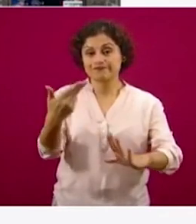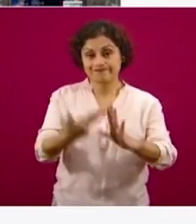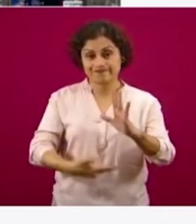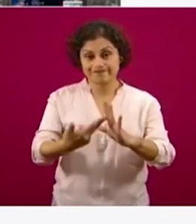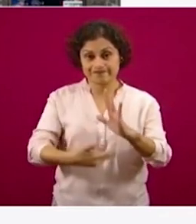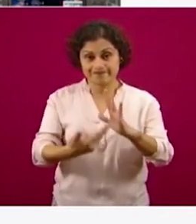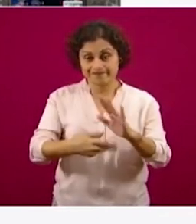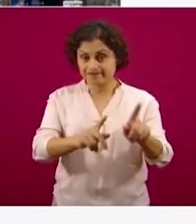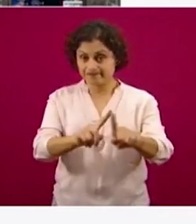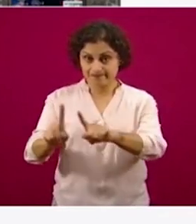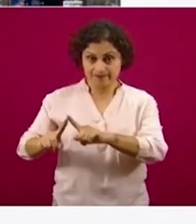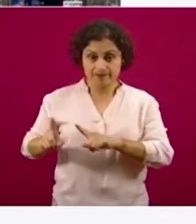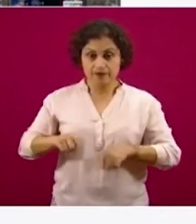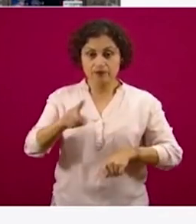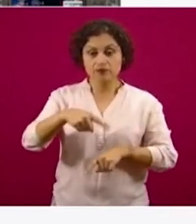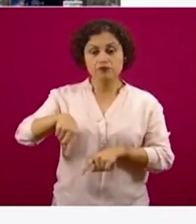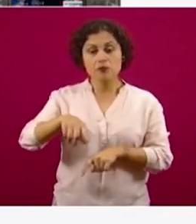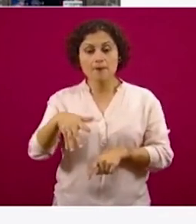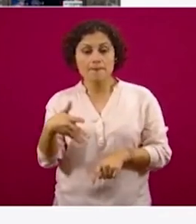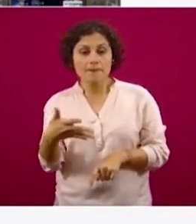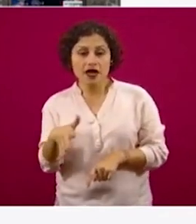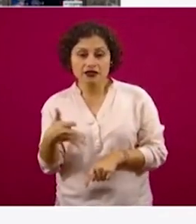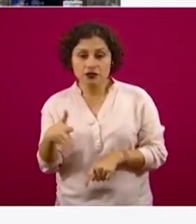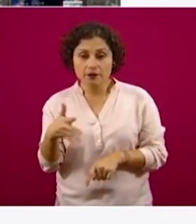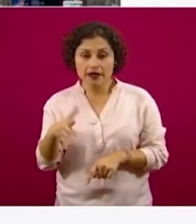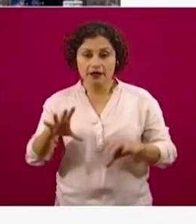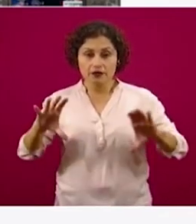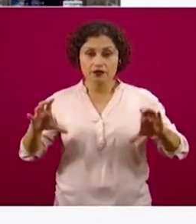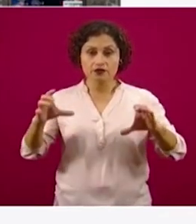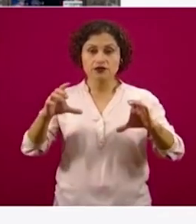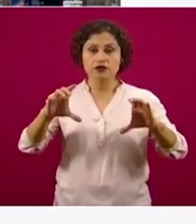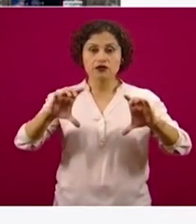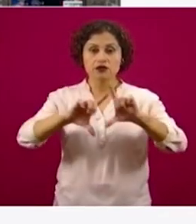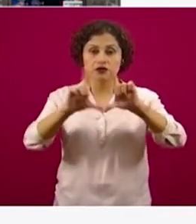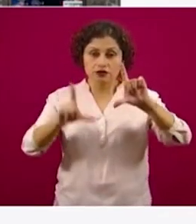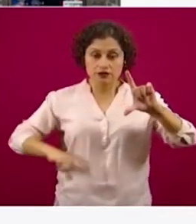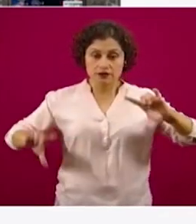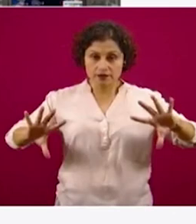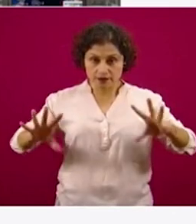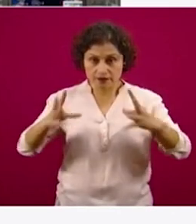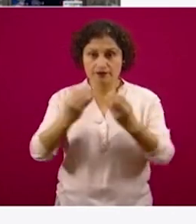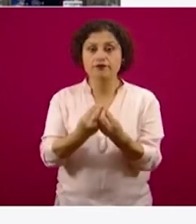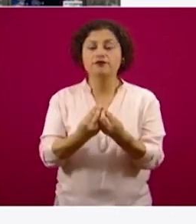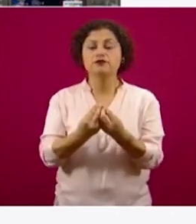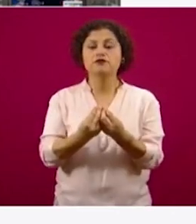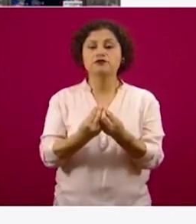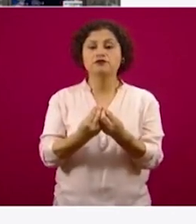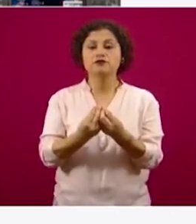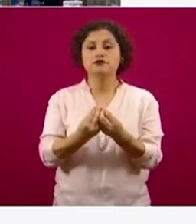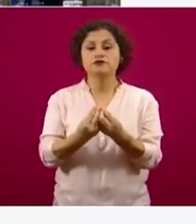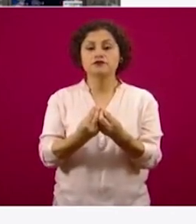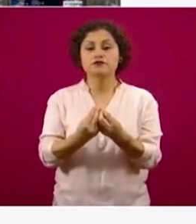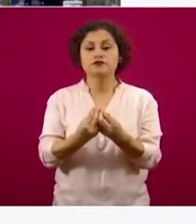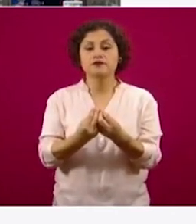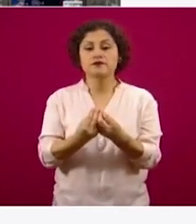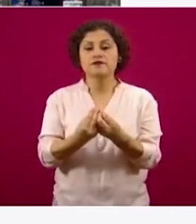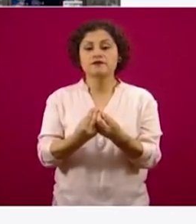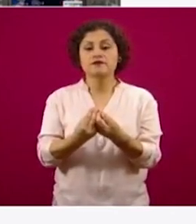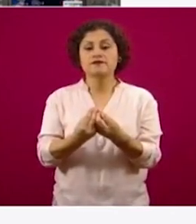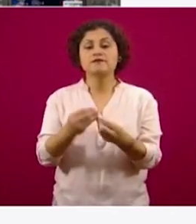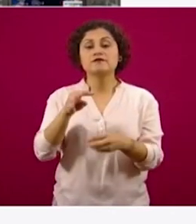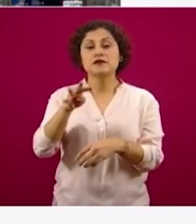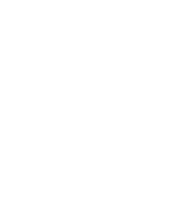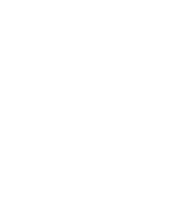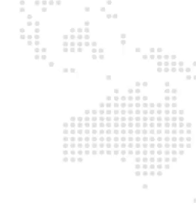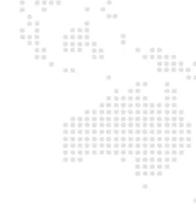casi una quinta parte repartida junto con el sector de